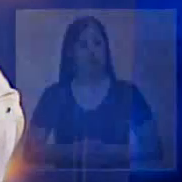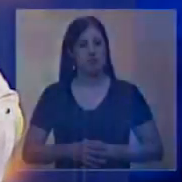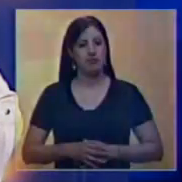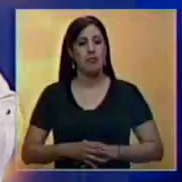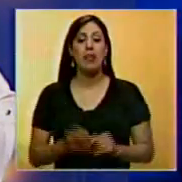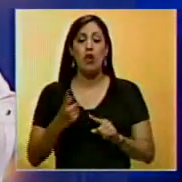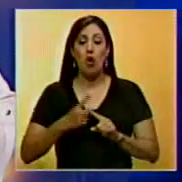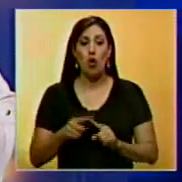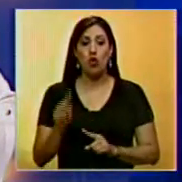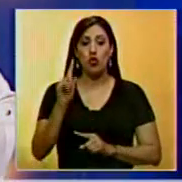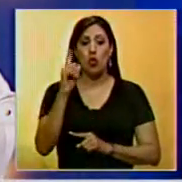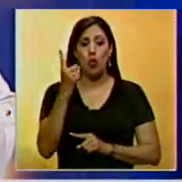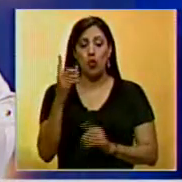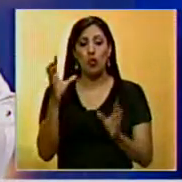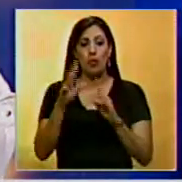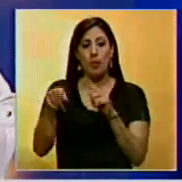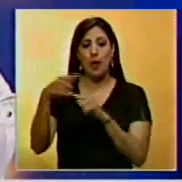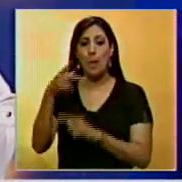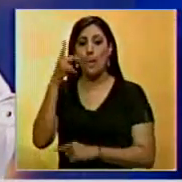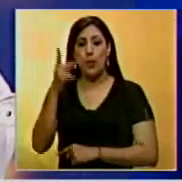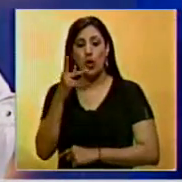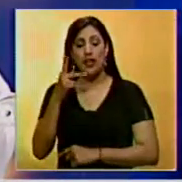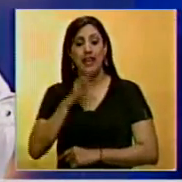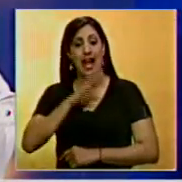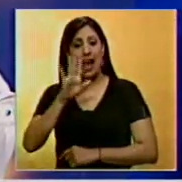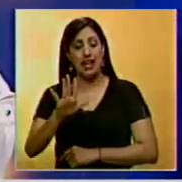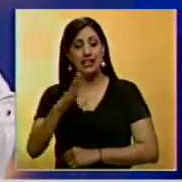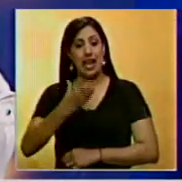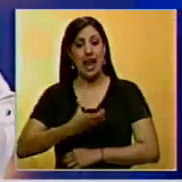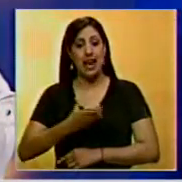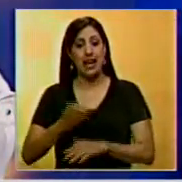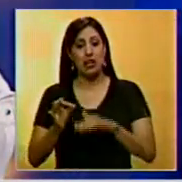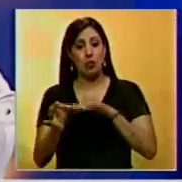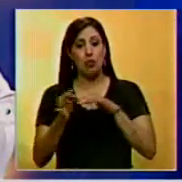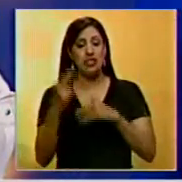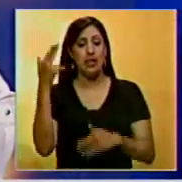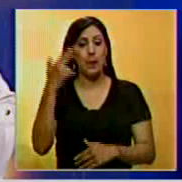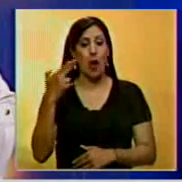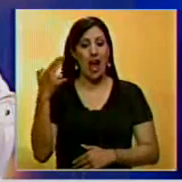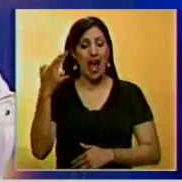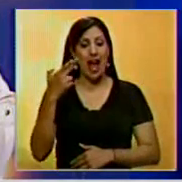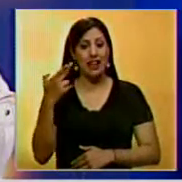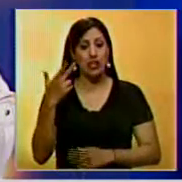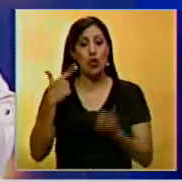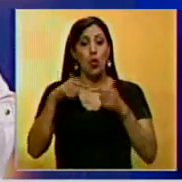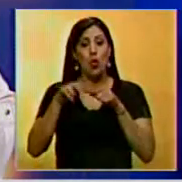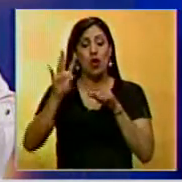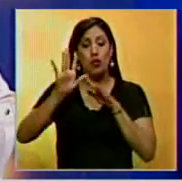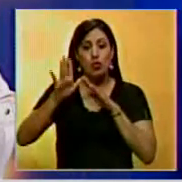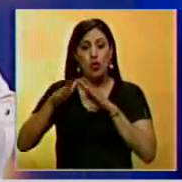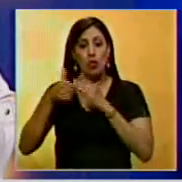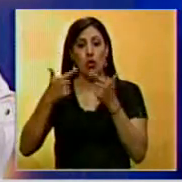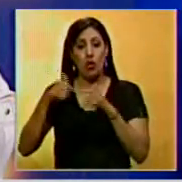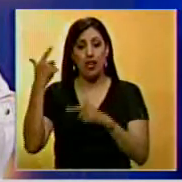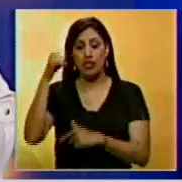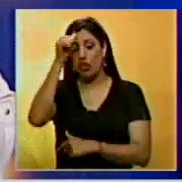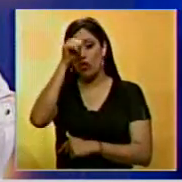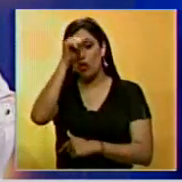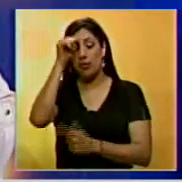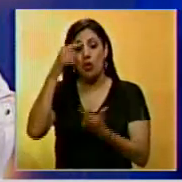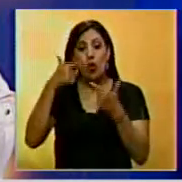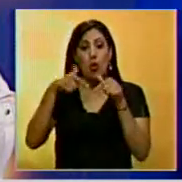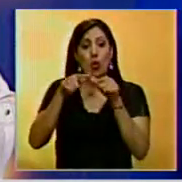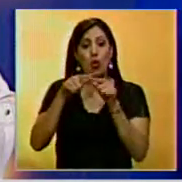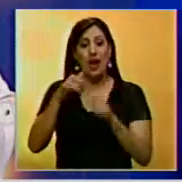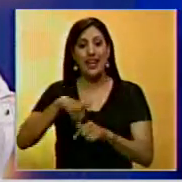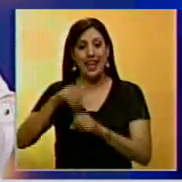Como una retaliación política, califica el alcalde del municipio de Latillo, David Desmolansky, el hurto perpetrado este domingo en su residencia